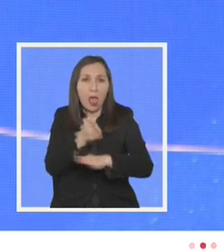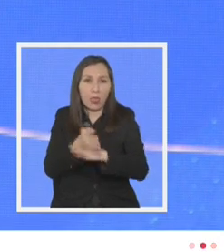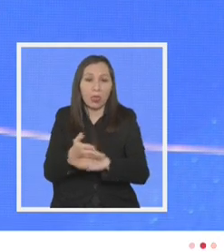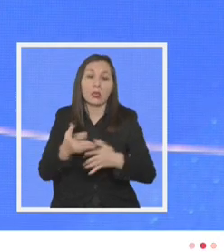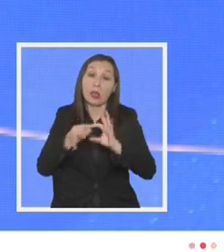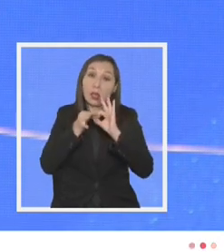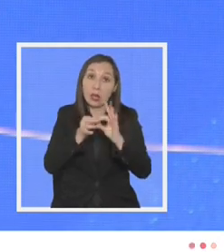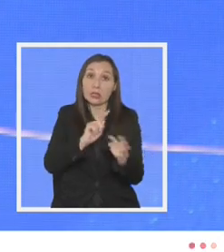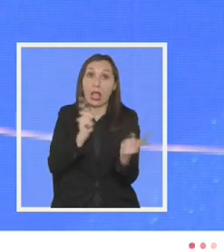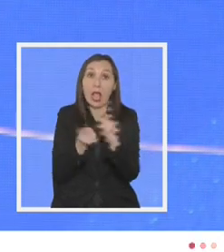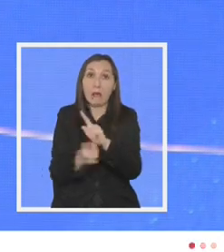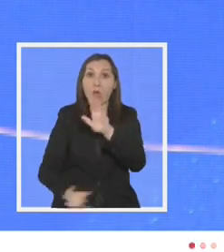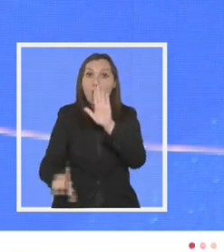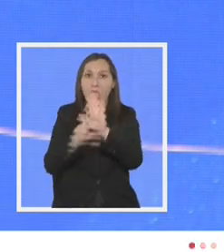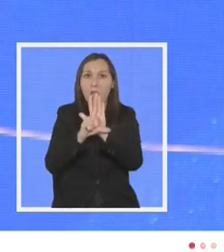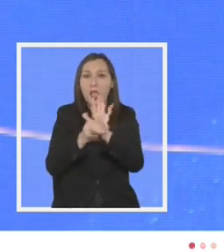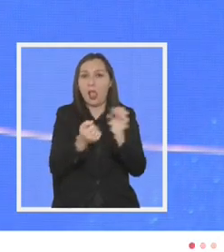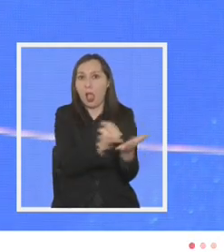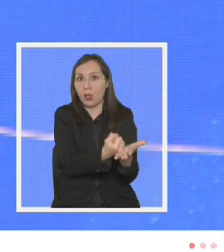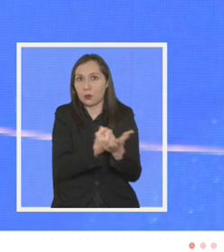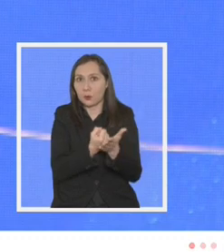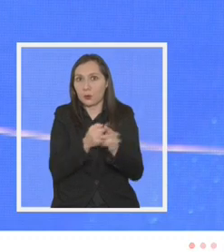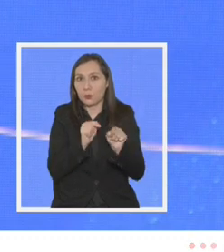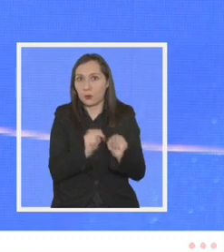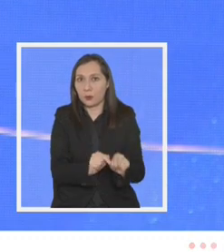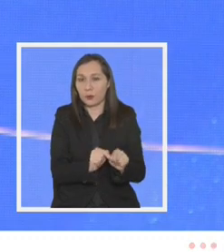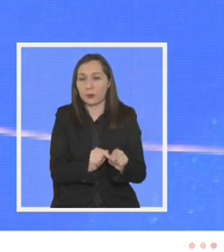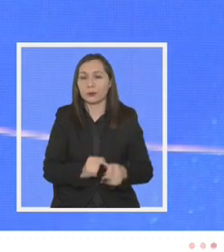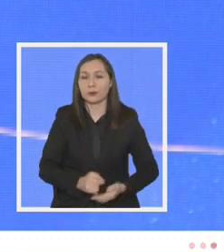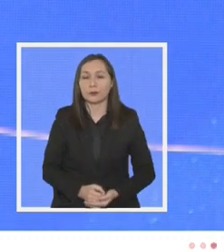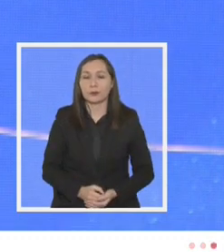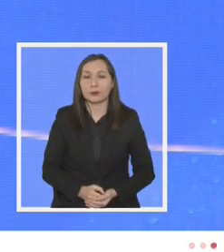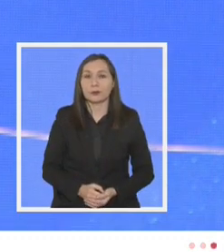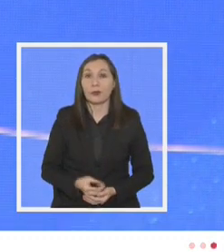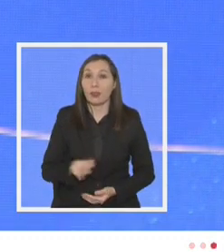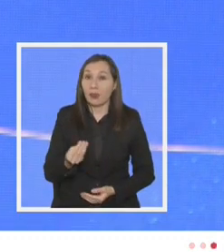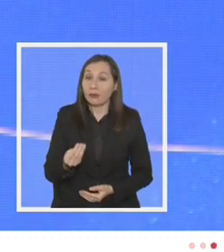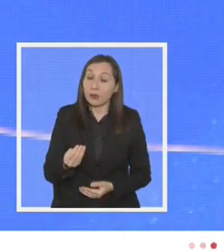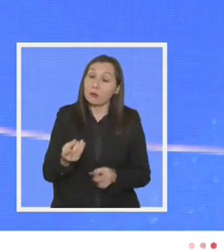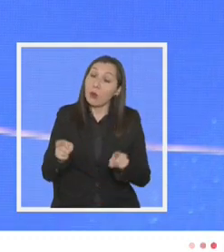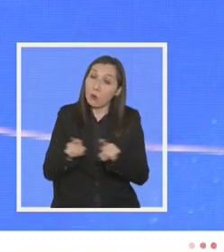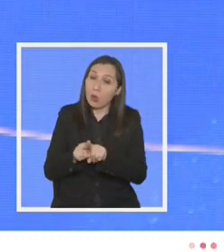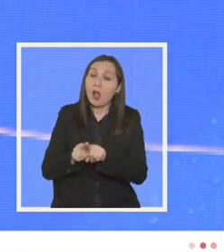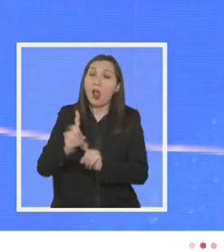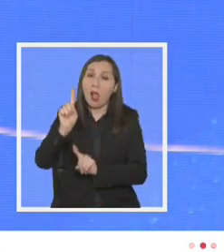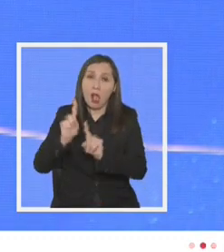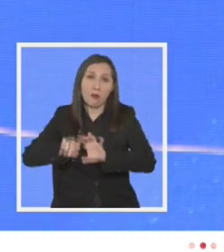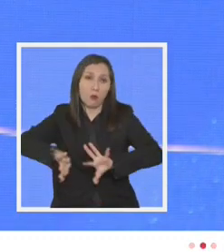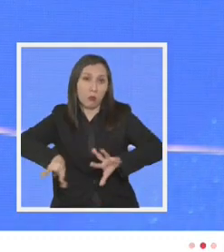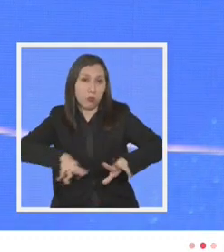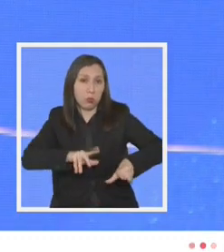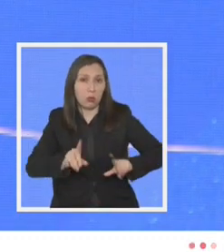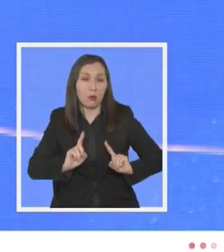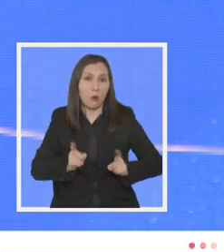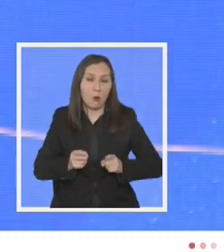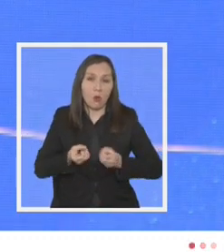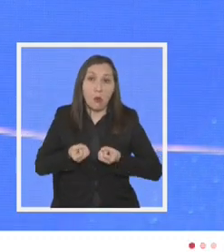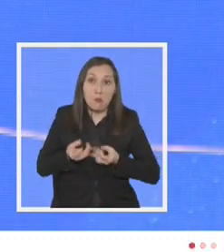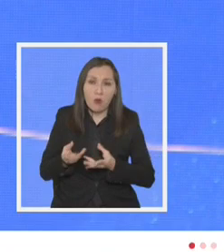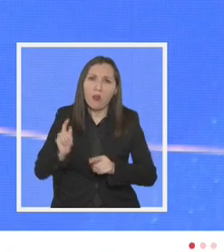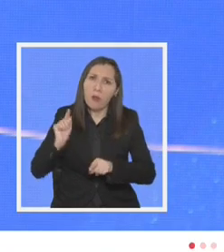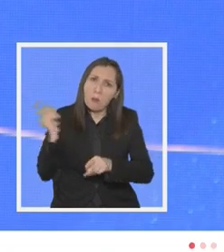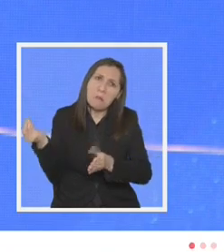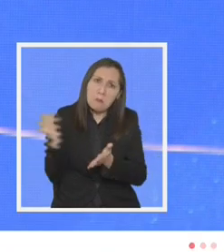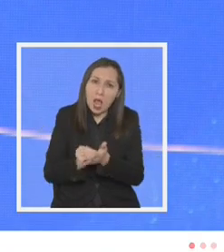gracias a un cambio en la legislación. Y, si bien hay delincuentes que han respondido provocando